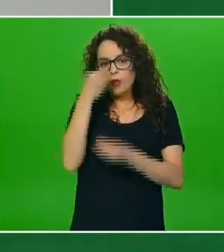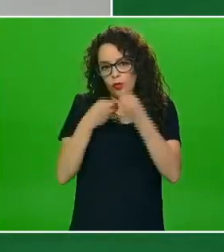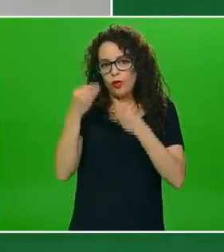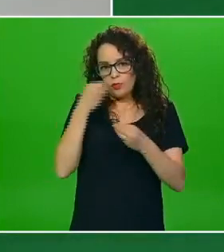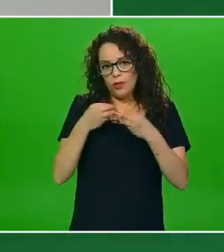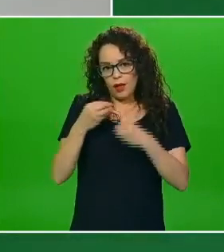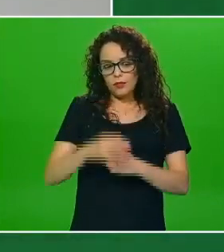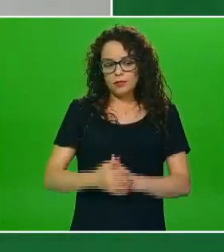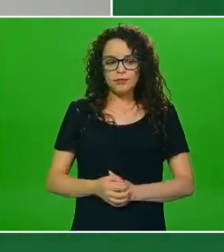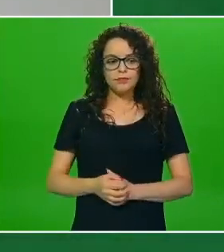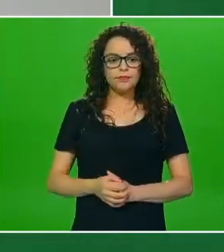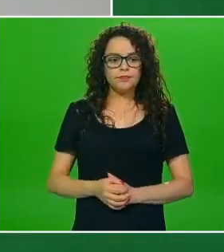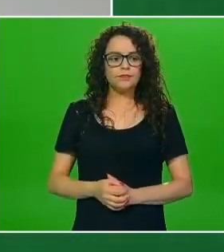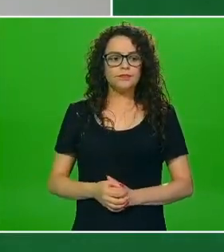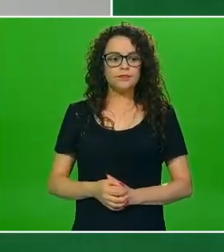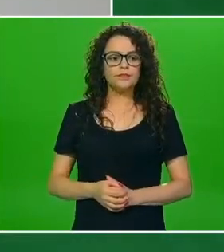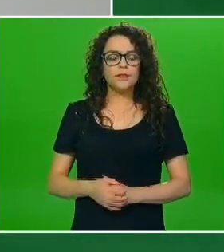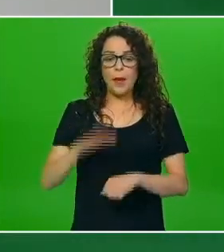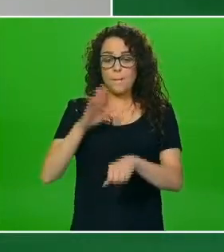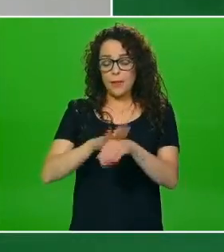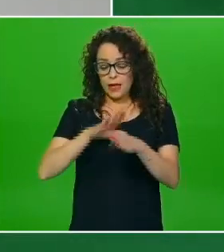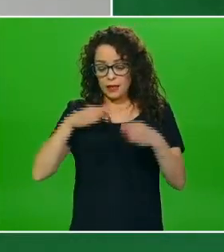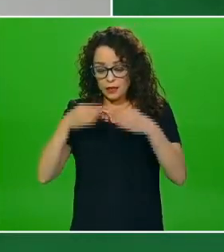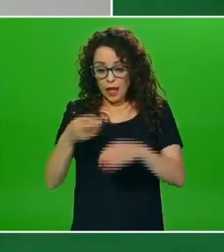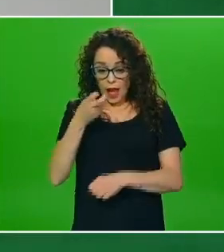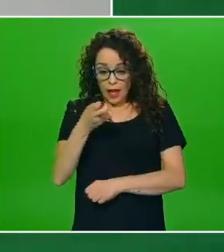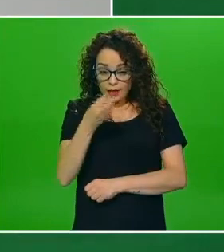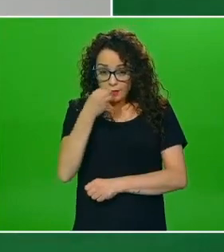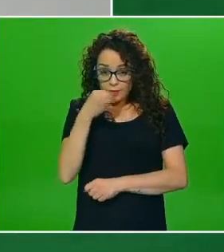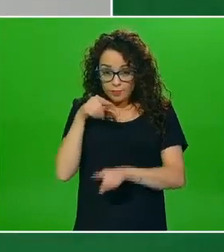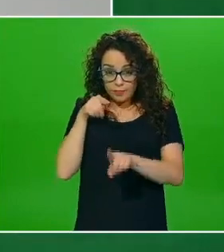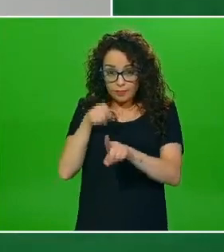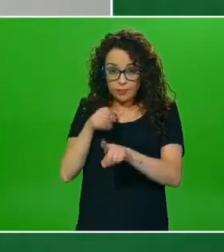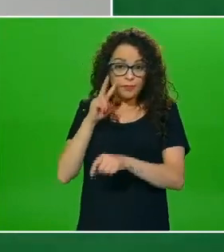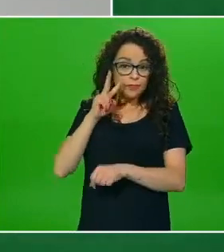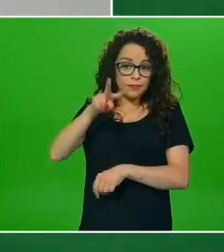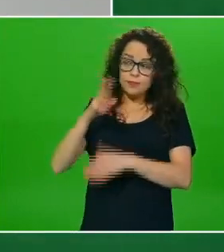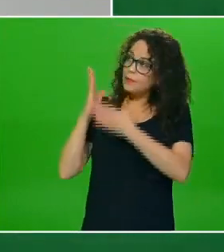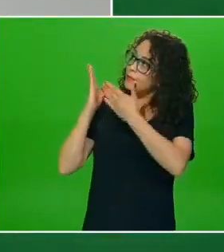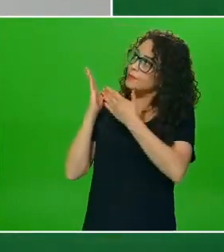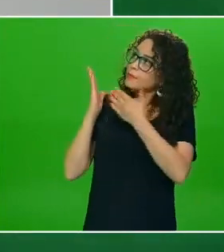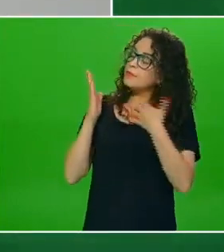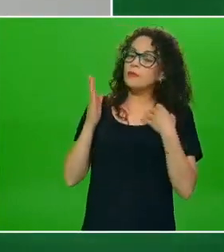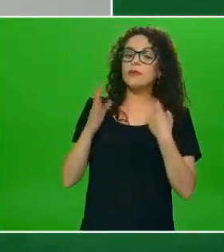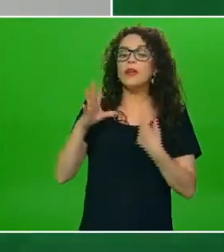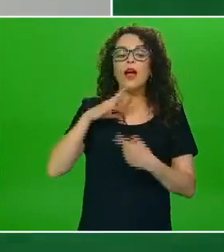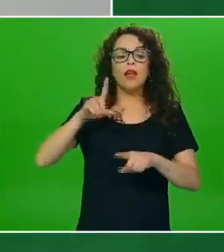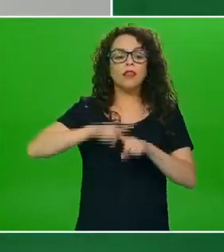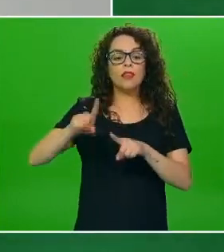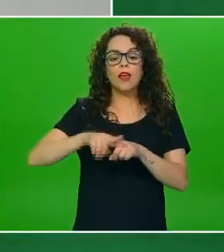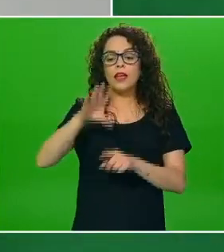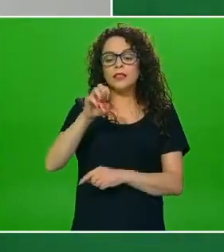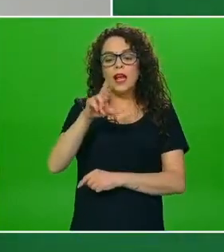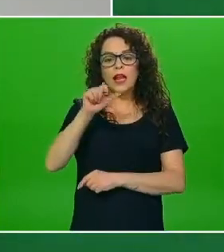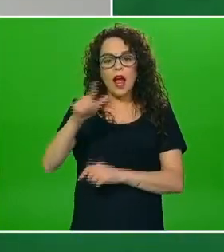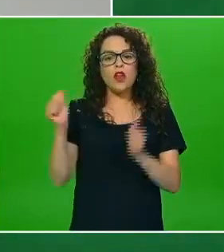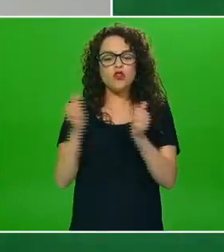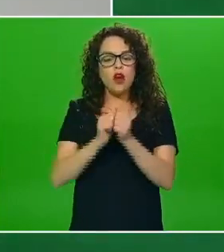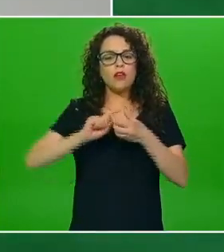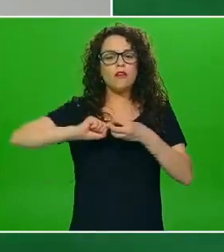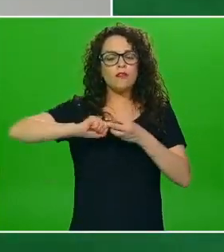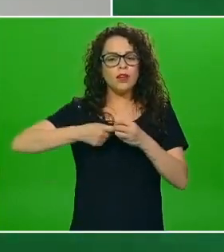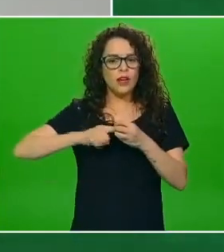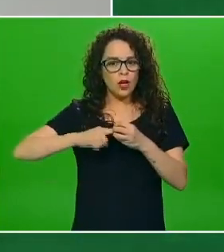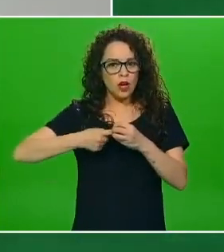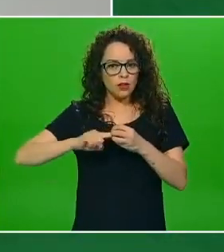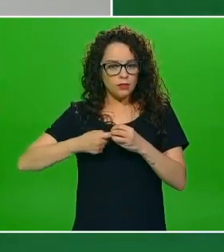en este platillo en específico quiero resaltar algo la combinación de cereal con frijoles nos va a